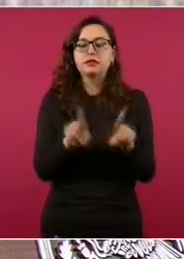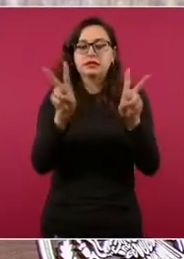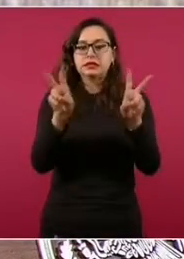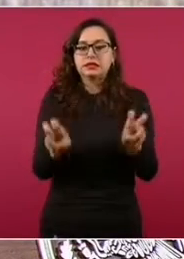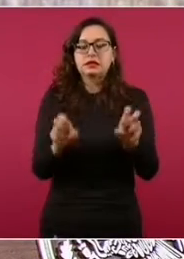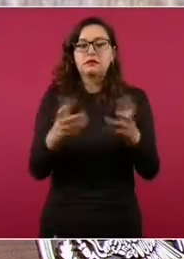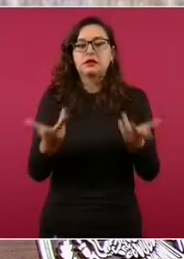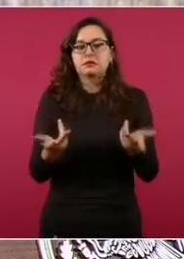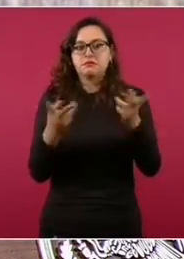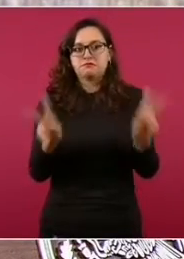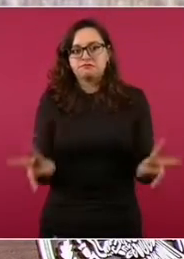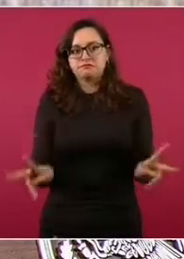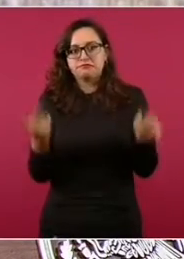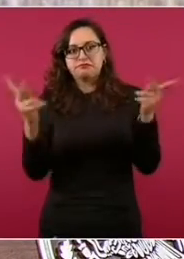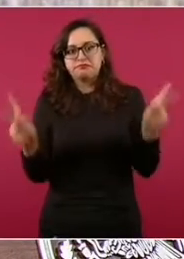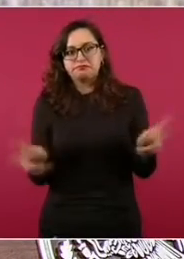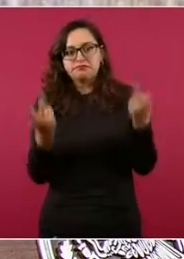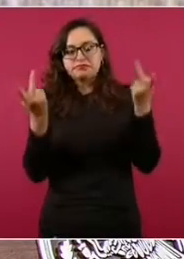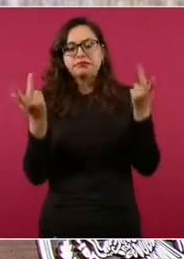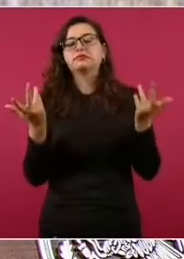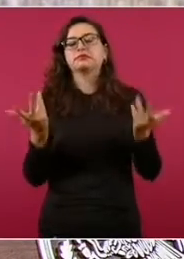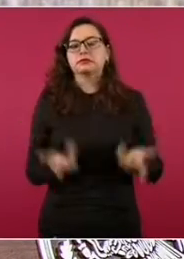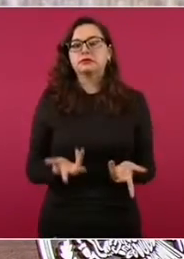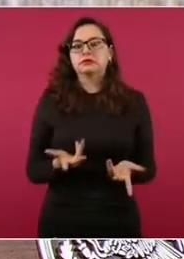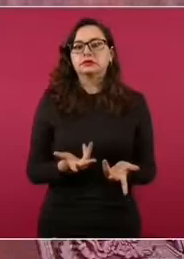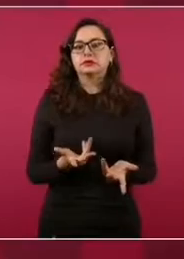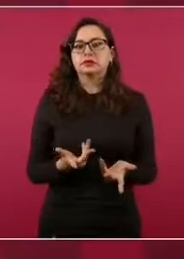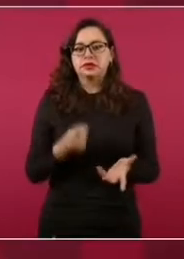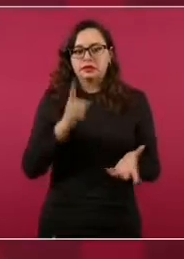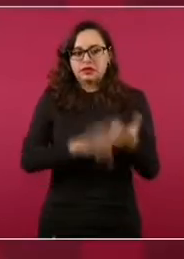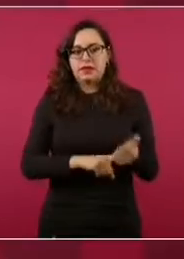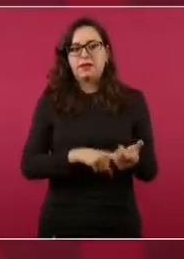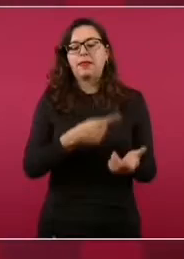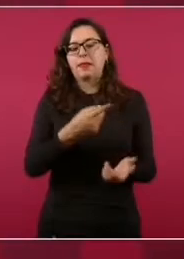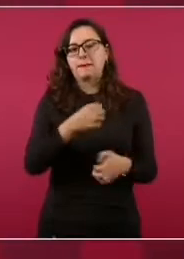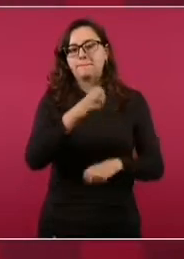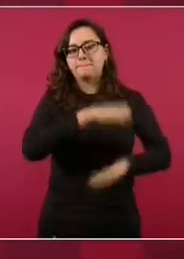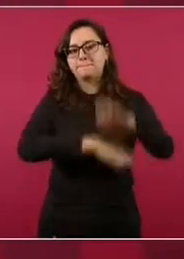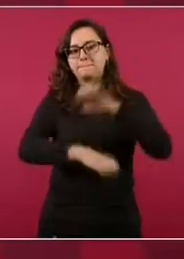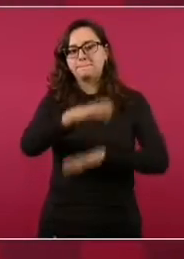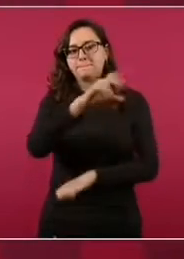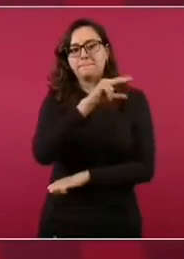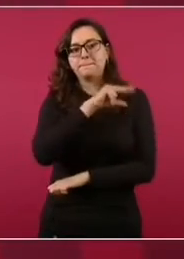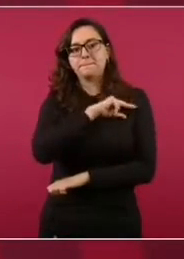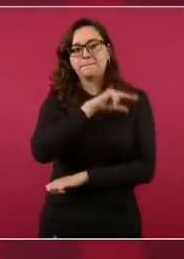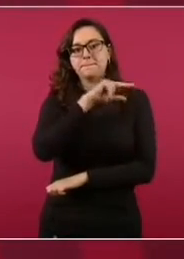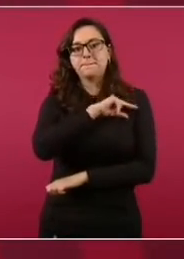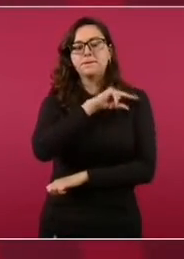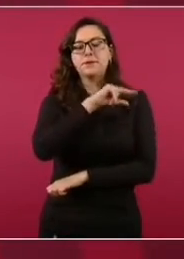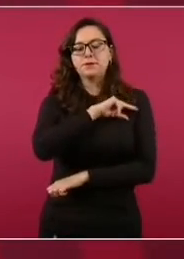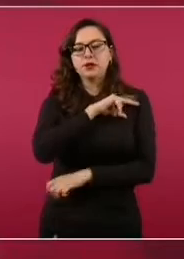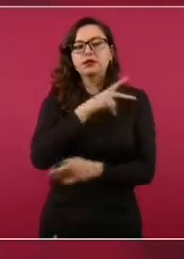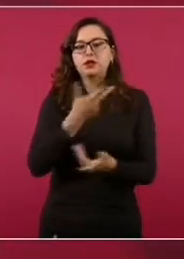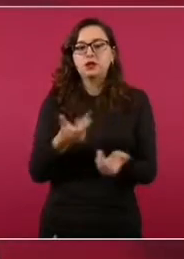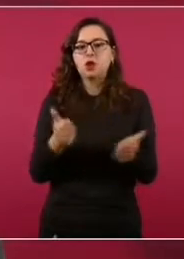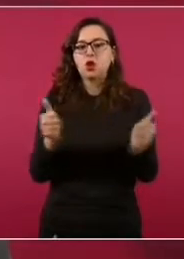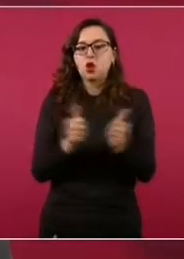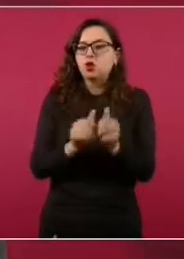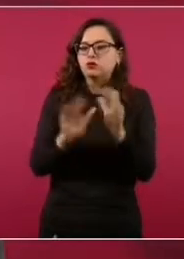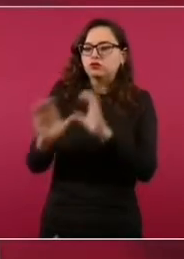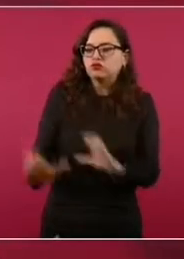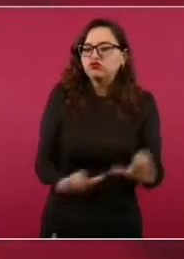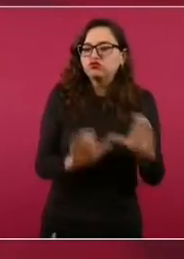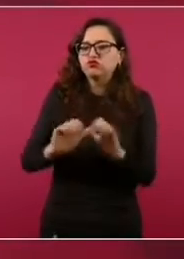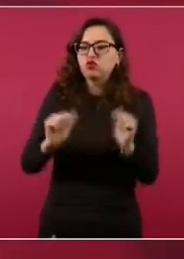una empresa que prestaba servicios de seguridad y que también tenía equipos y